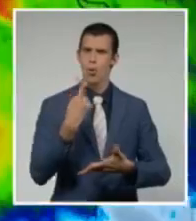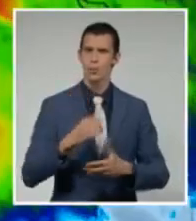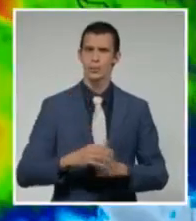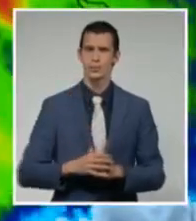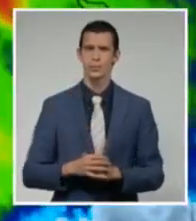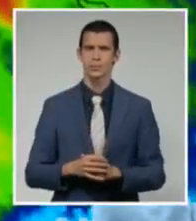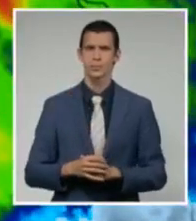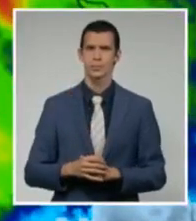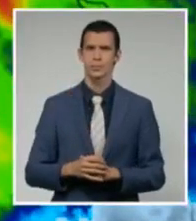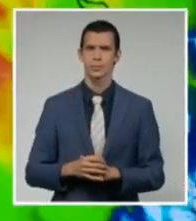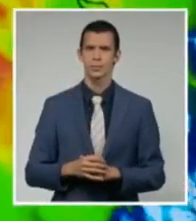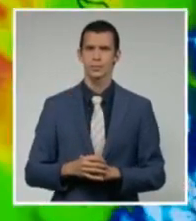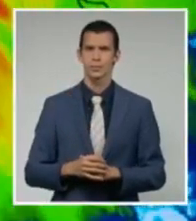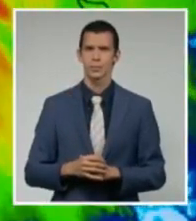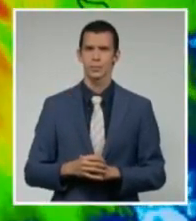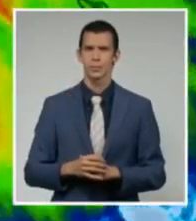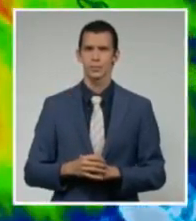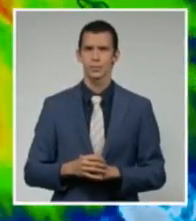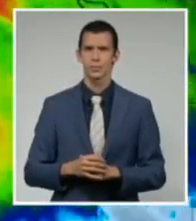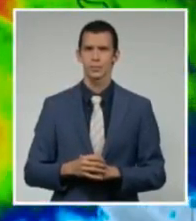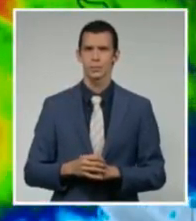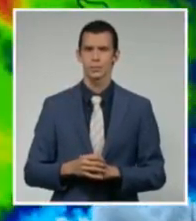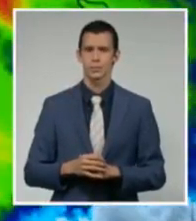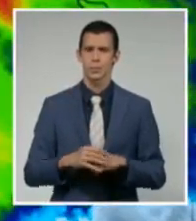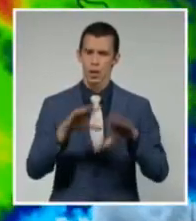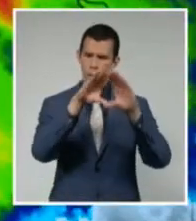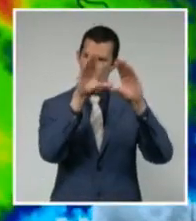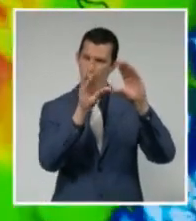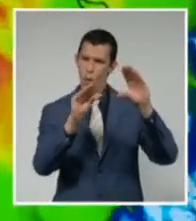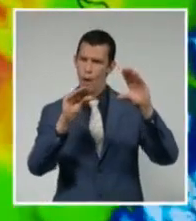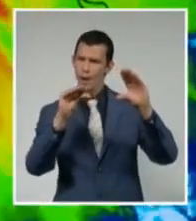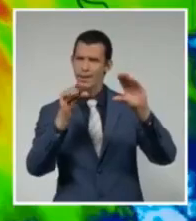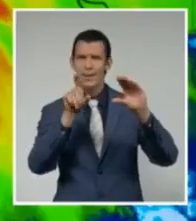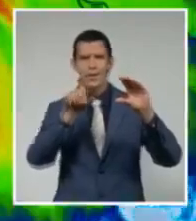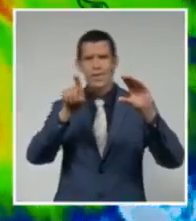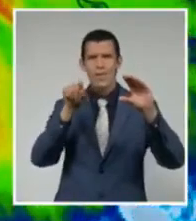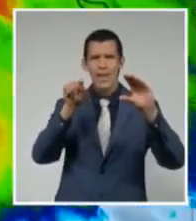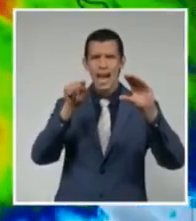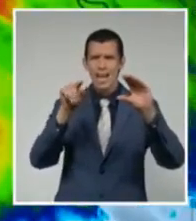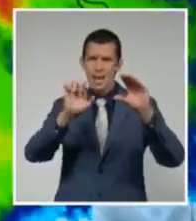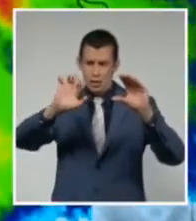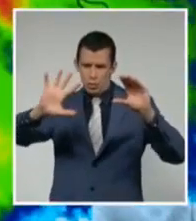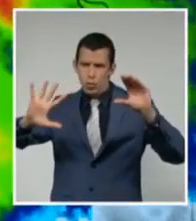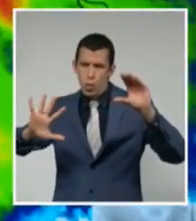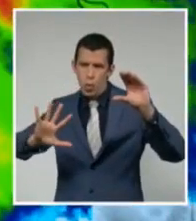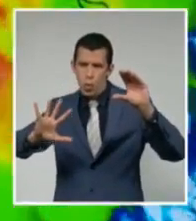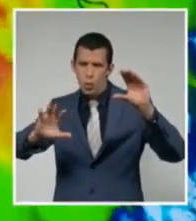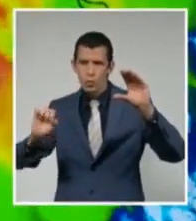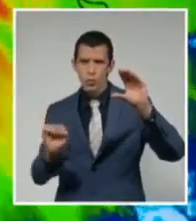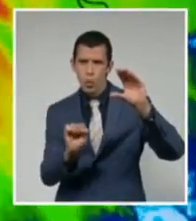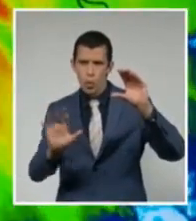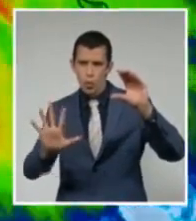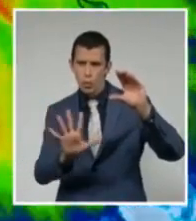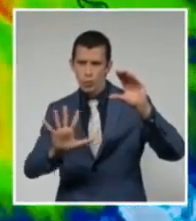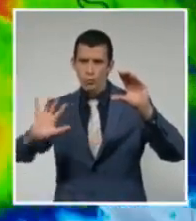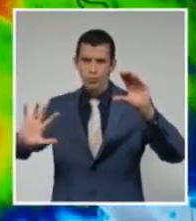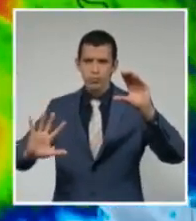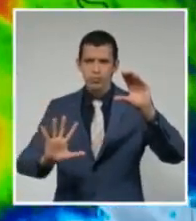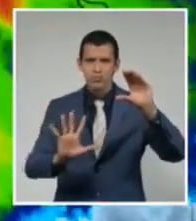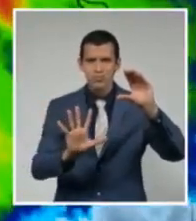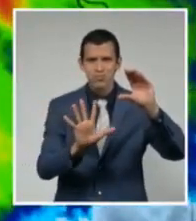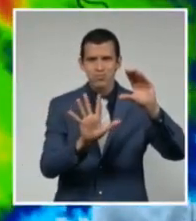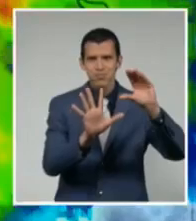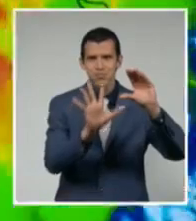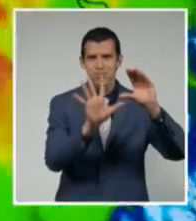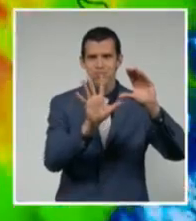al sudeste de Punta de Maicí y a 255 kilómetros al este sudeste de